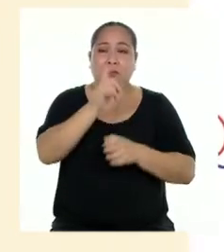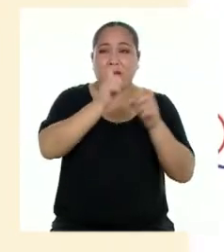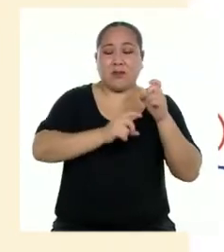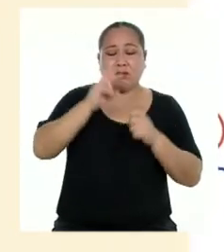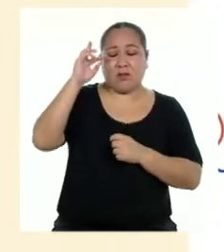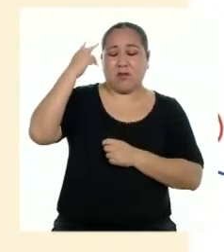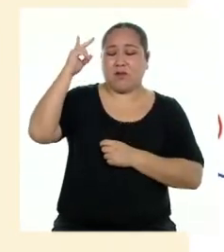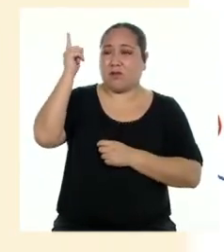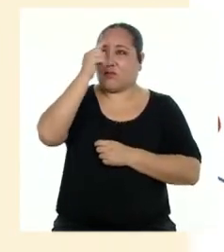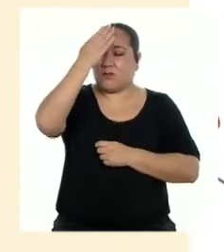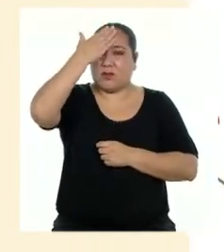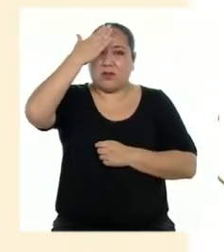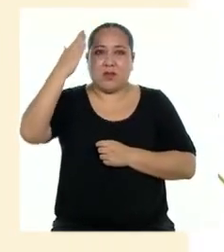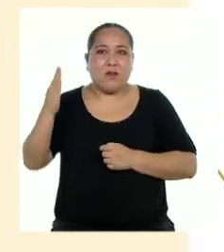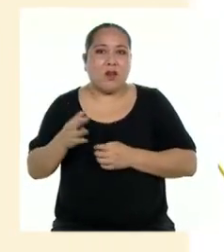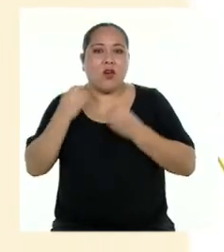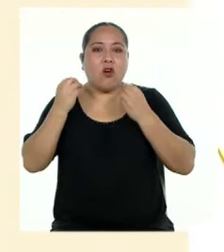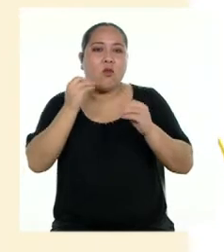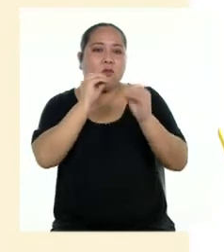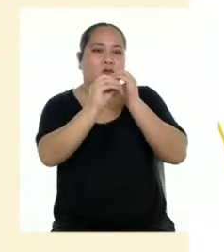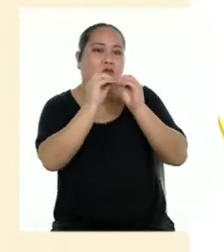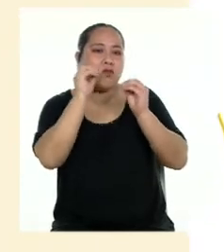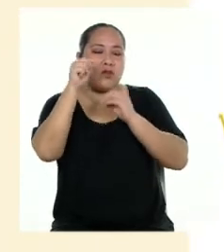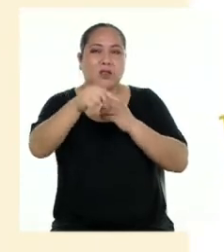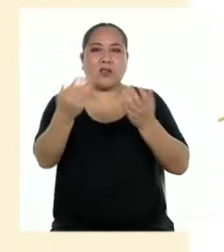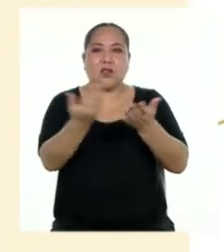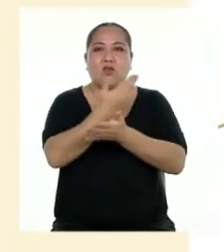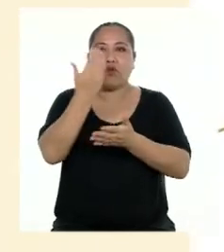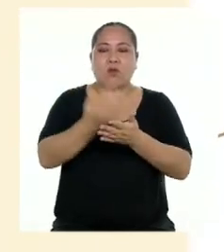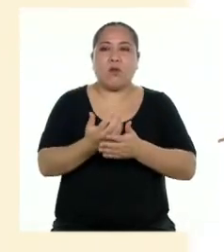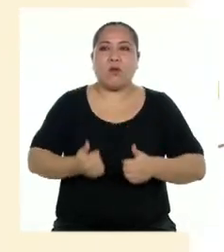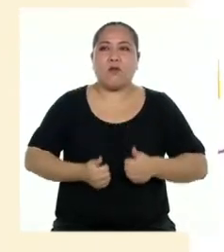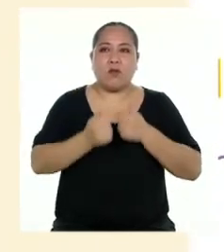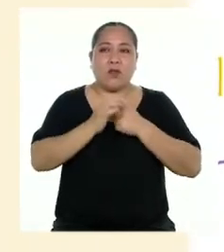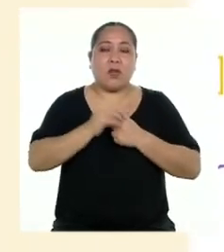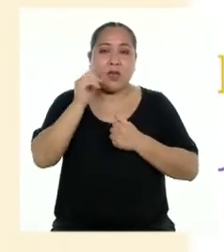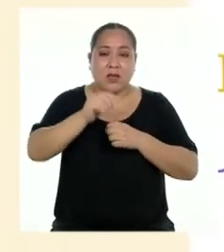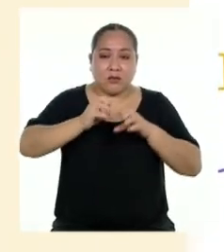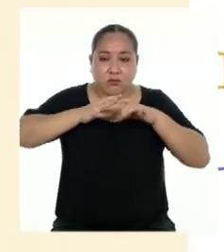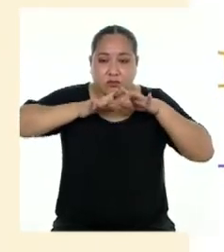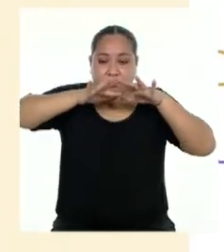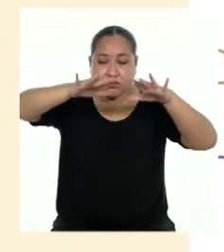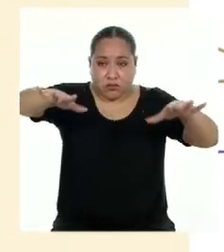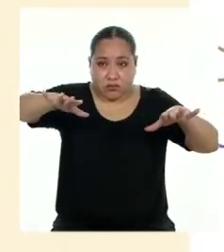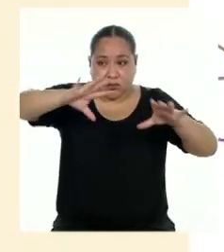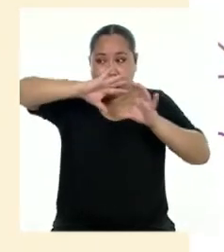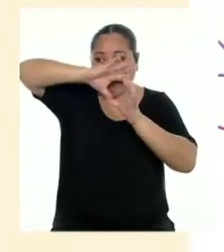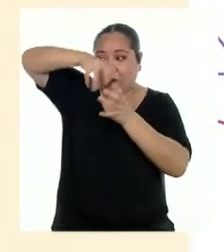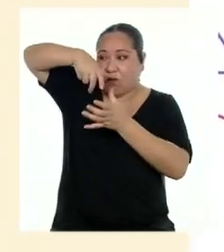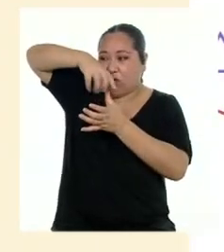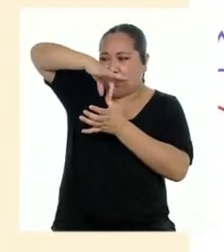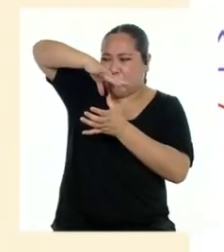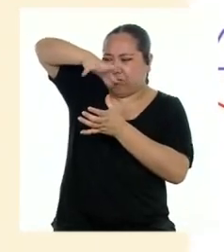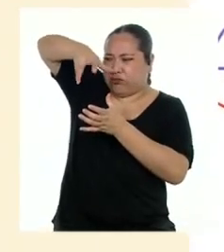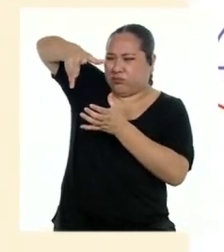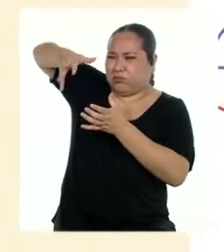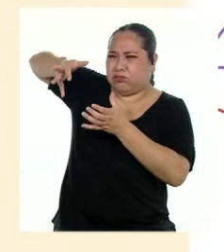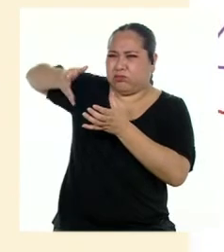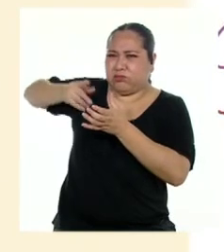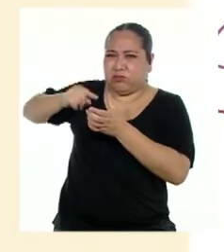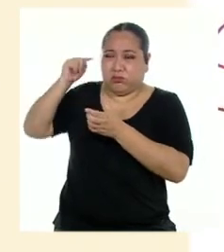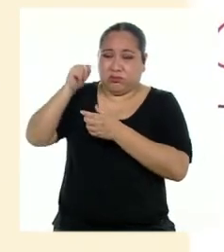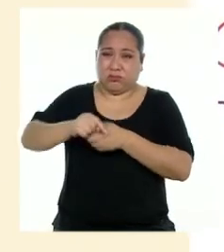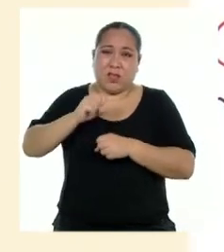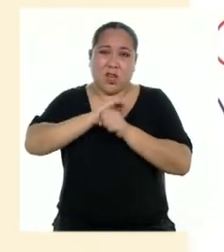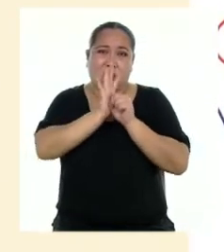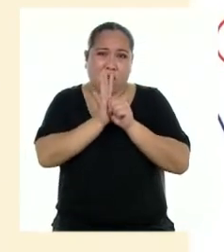confundidas sin saber realmente cómo afrontar esta nueva realidad. La expansión mundial del COVID-19 nos enseñó